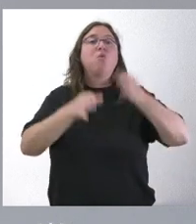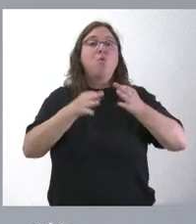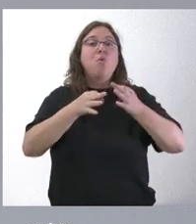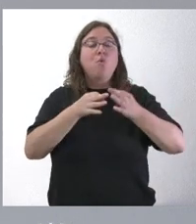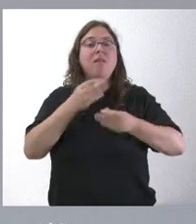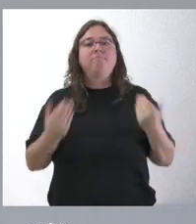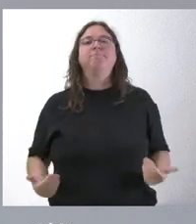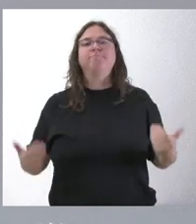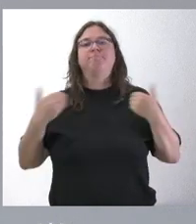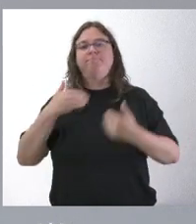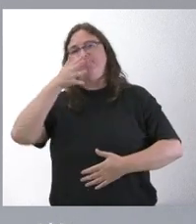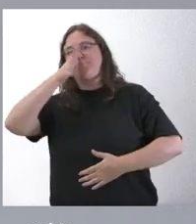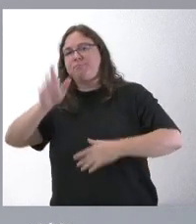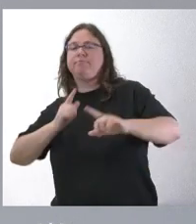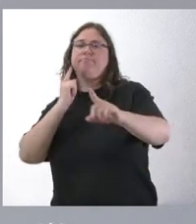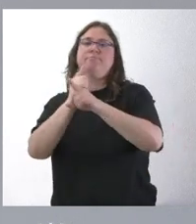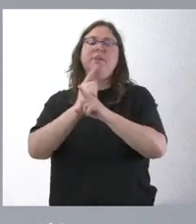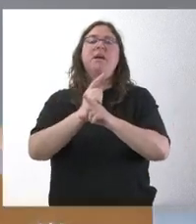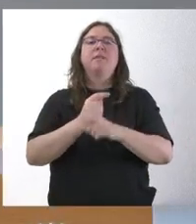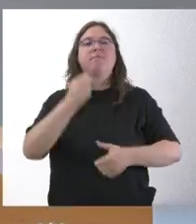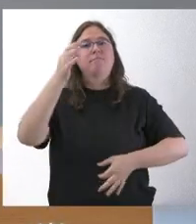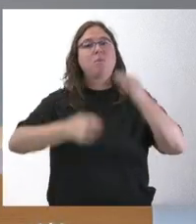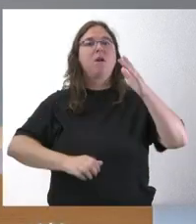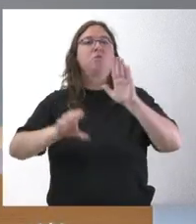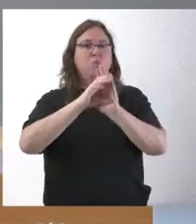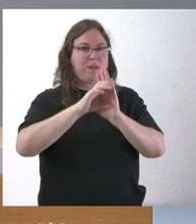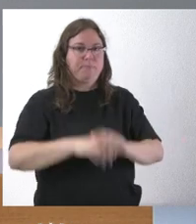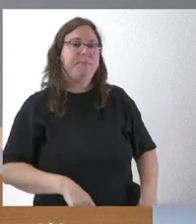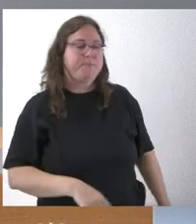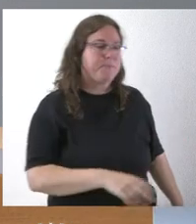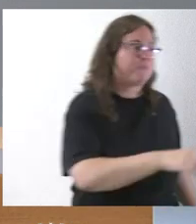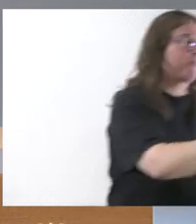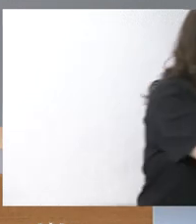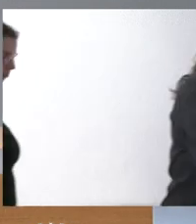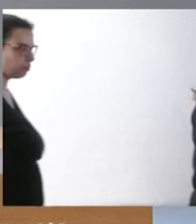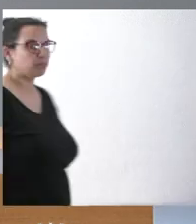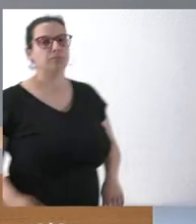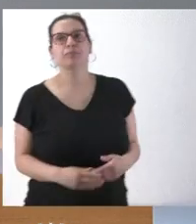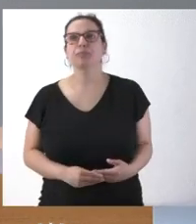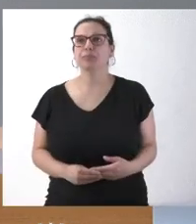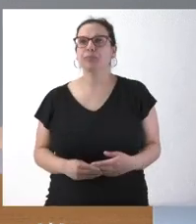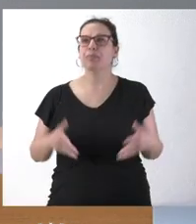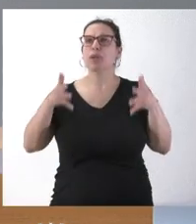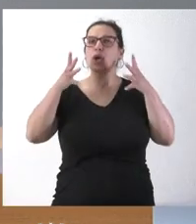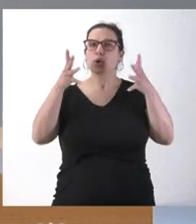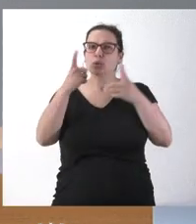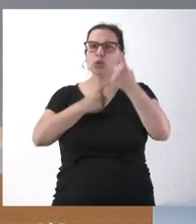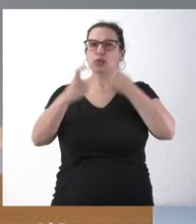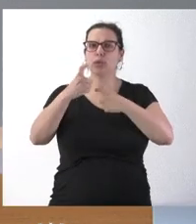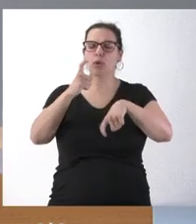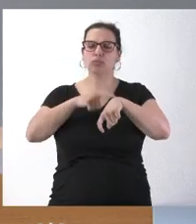interpondrán la demanda ante el Tribunal Constitucional. Sí, hola, buenos días. ¿Y cuánto tiempo tiene el Consejo Consultivo para emitir ese dictamen